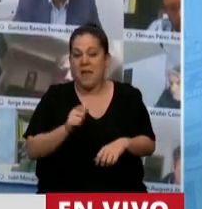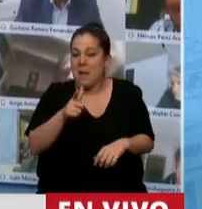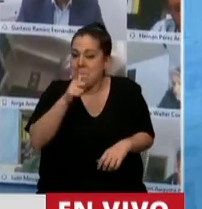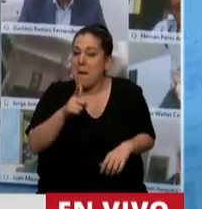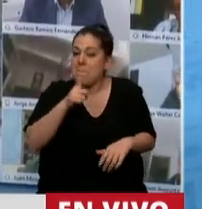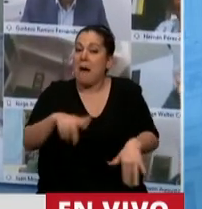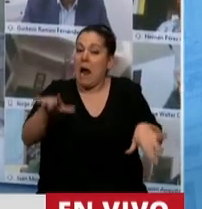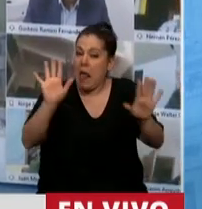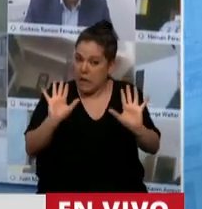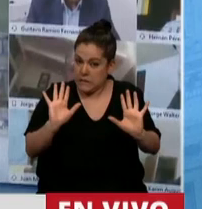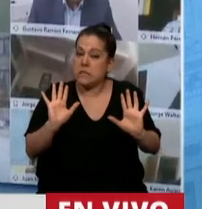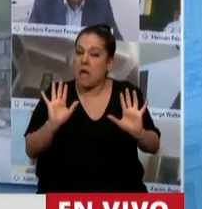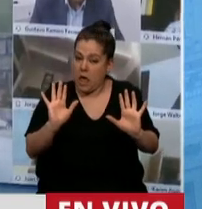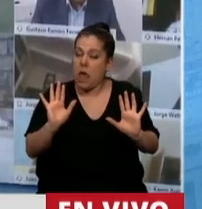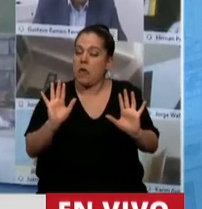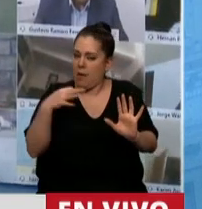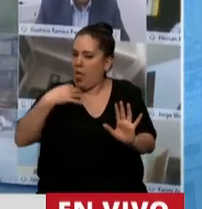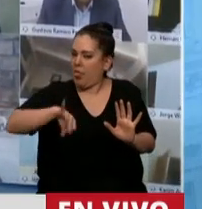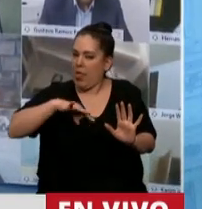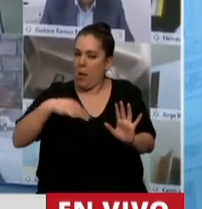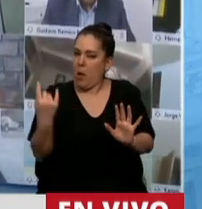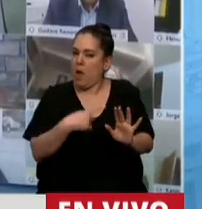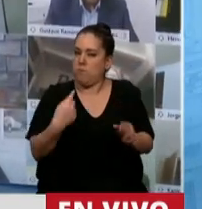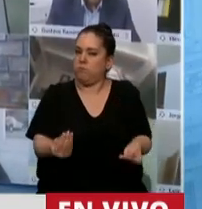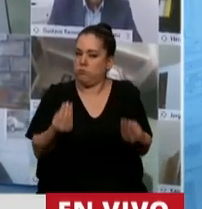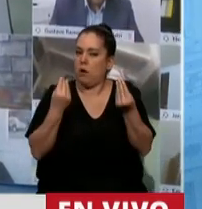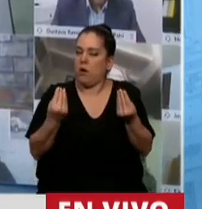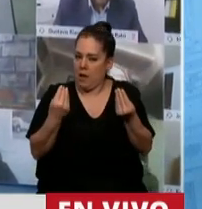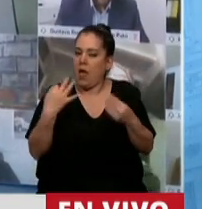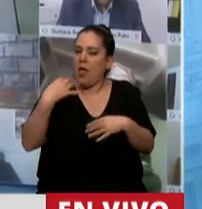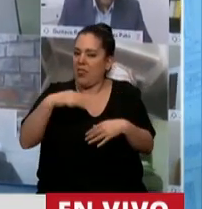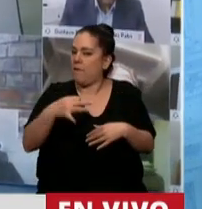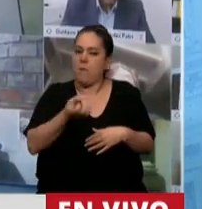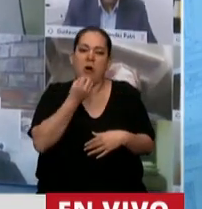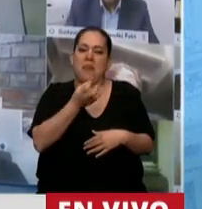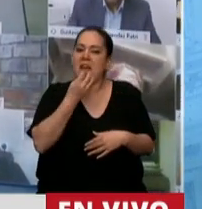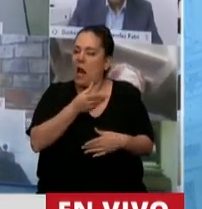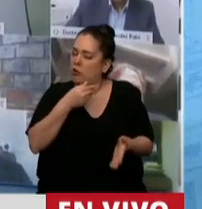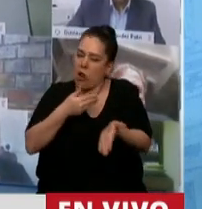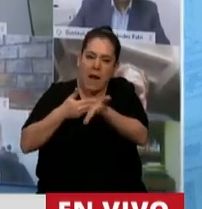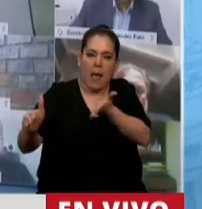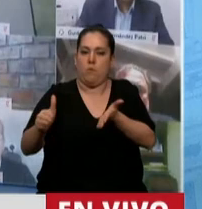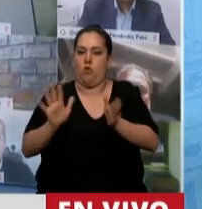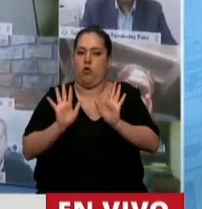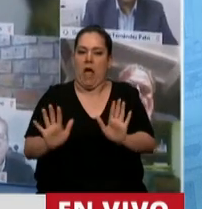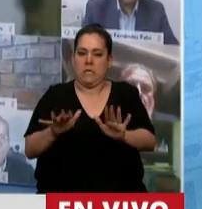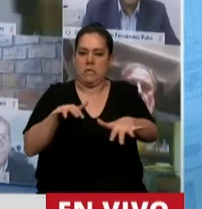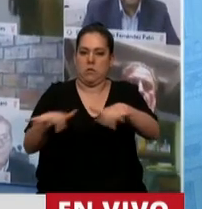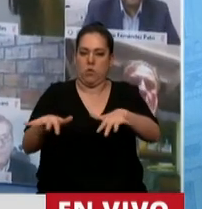que lo mínimo que tenemos que hacer es sacar una declaración de repudio de esta Cámara.